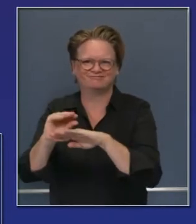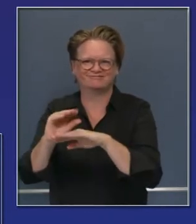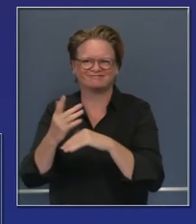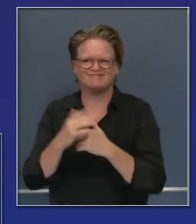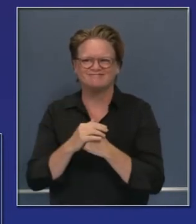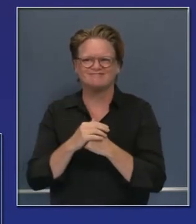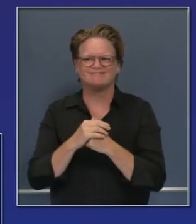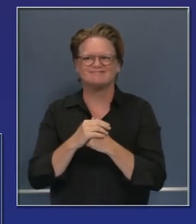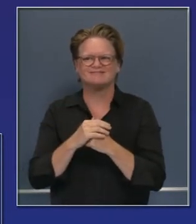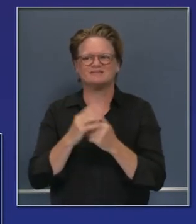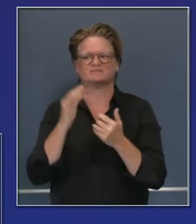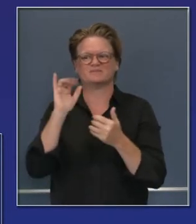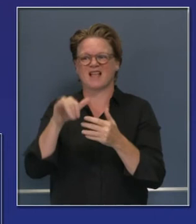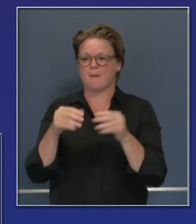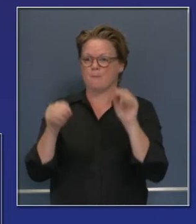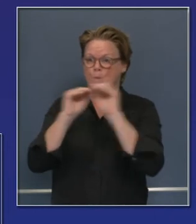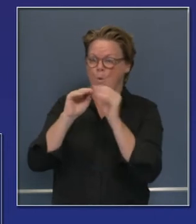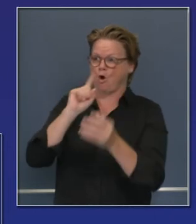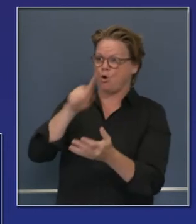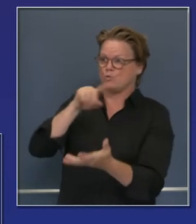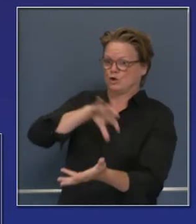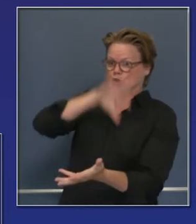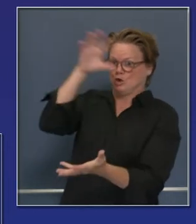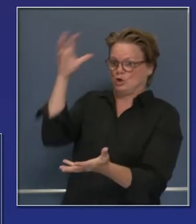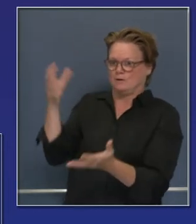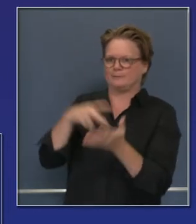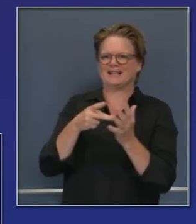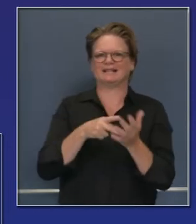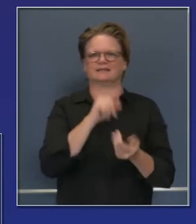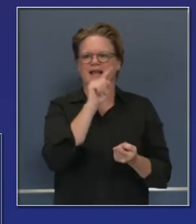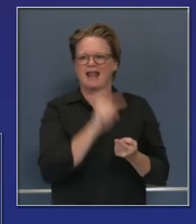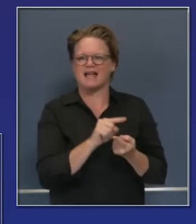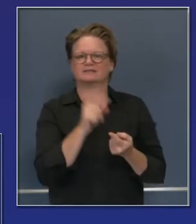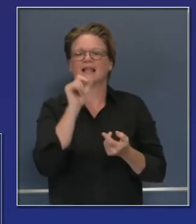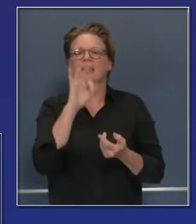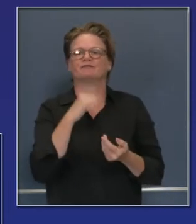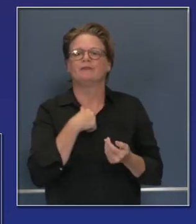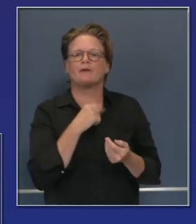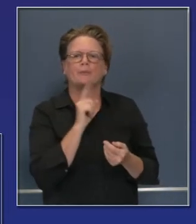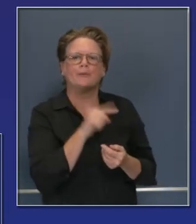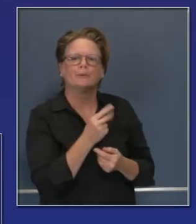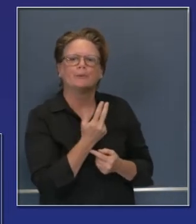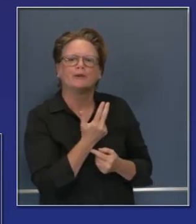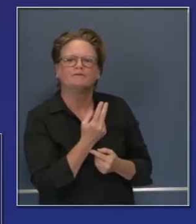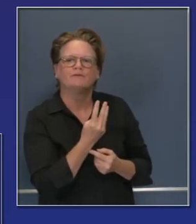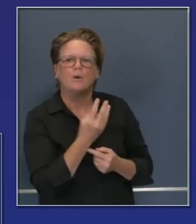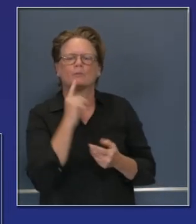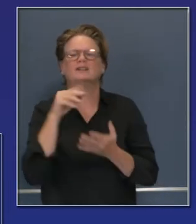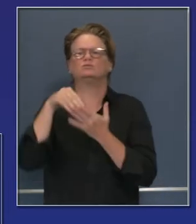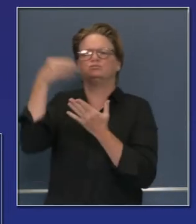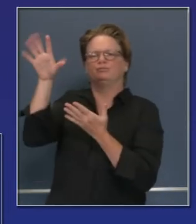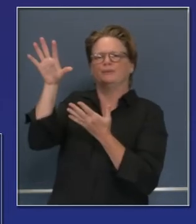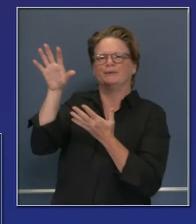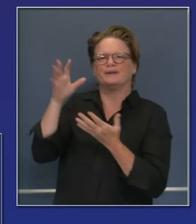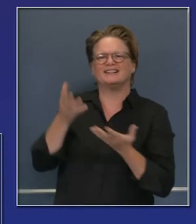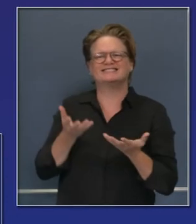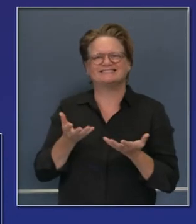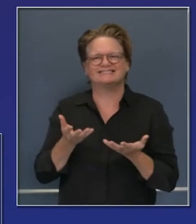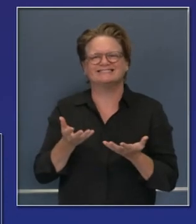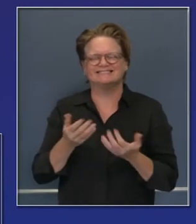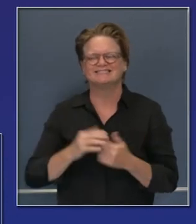el precio será más bajo pero una vez más el precio de hasta 40 mil pruebas es un tercio